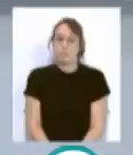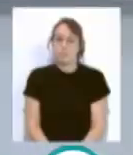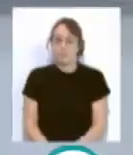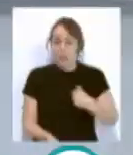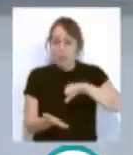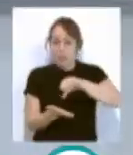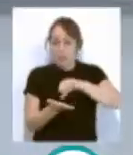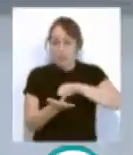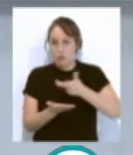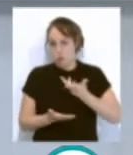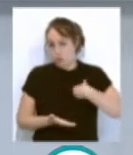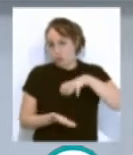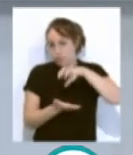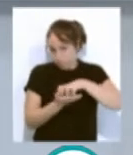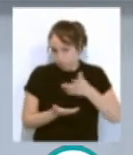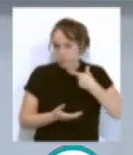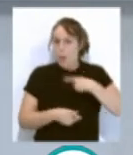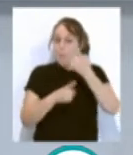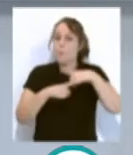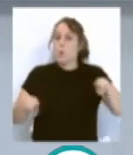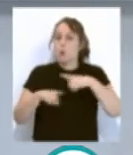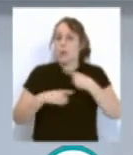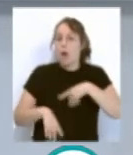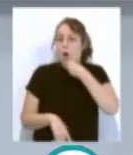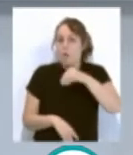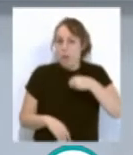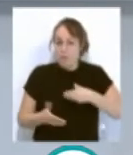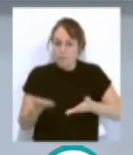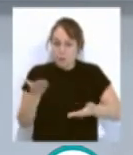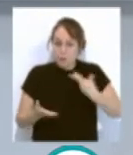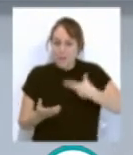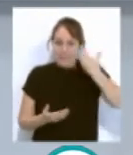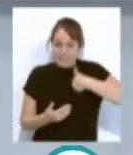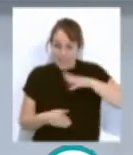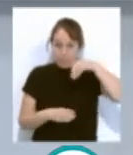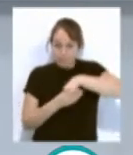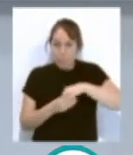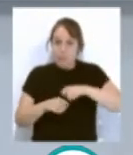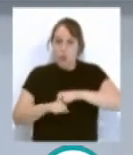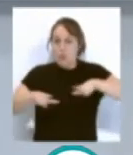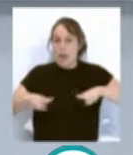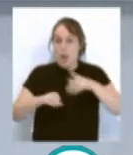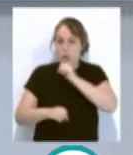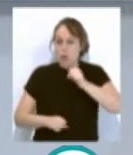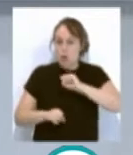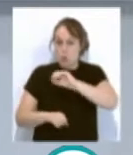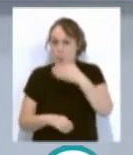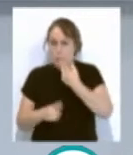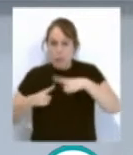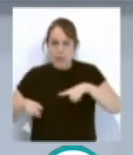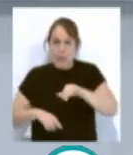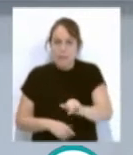El Centro Municipal de Música Joven, La Báscula, cuenta ya con una sala de conciertos y un club de música. El servicio de esta sala